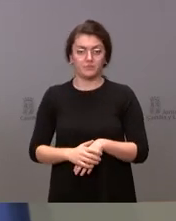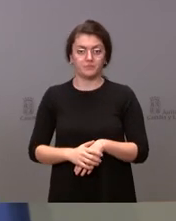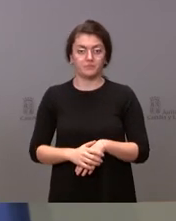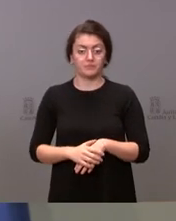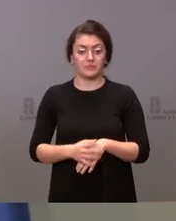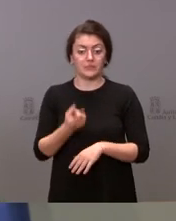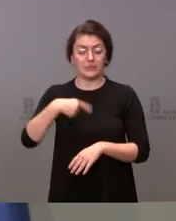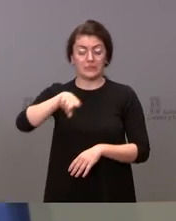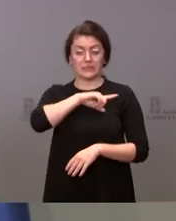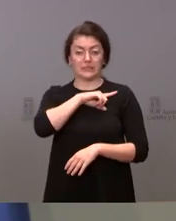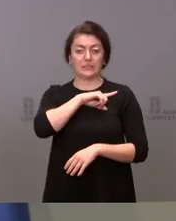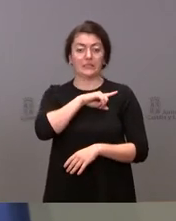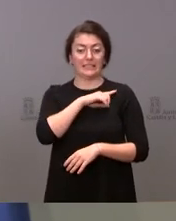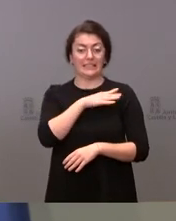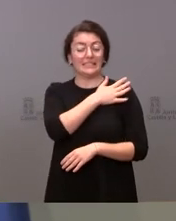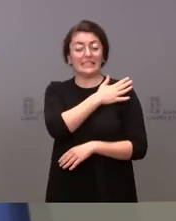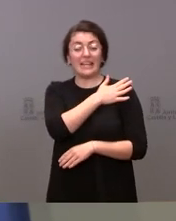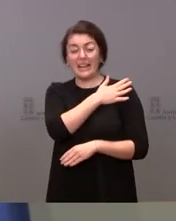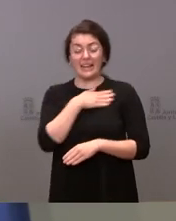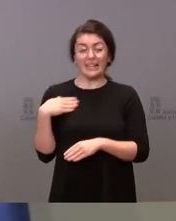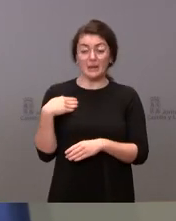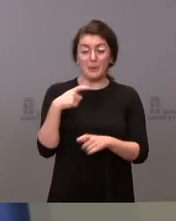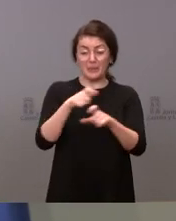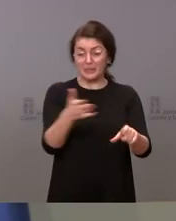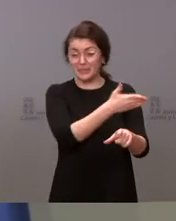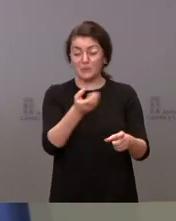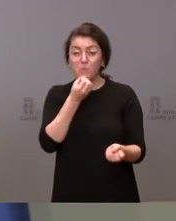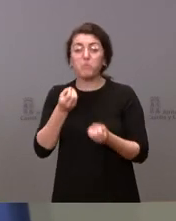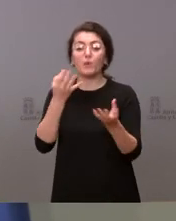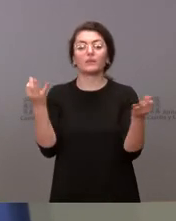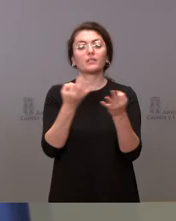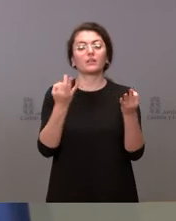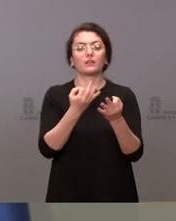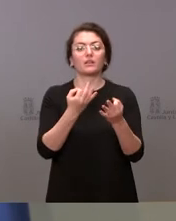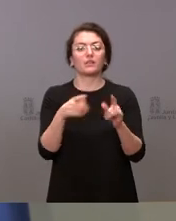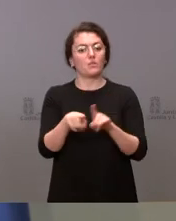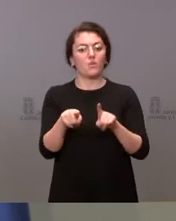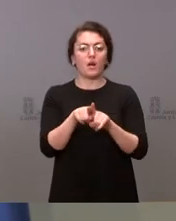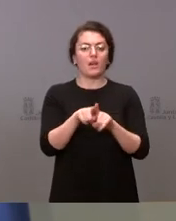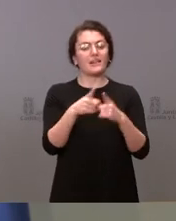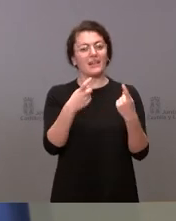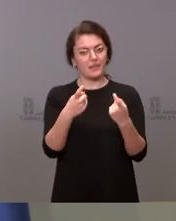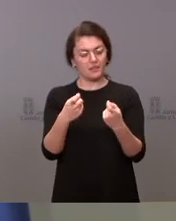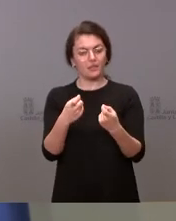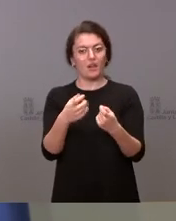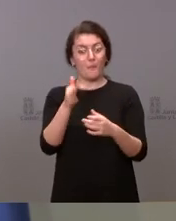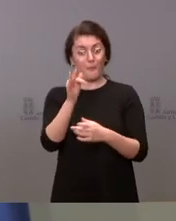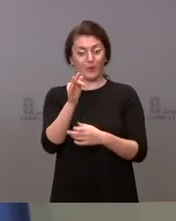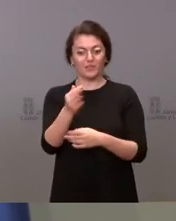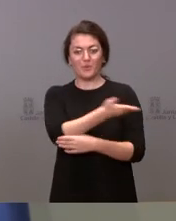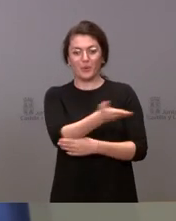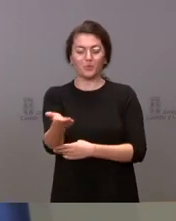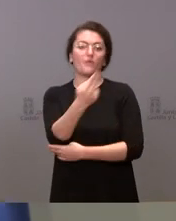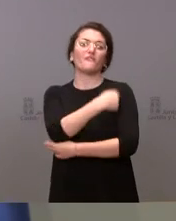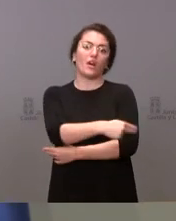Nosotros lo que queremos transmitir a la población es la conveniencia, la necesidad de que se vacunen para